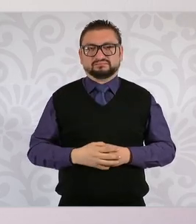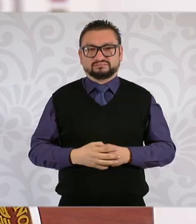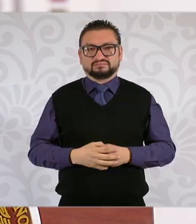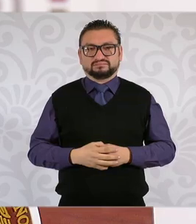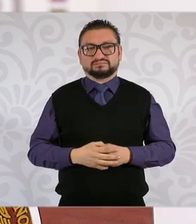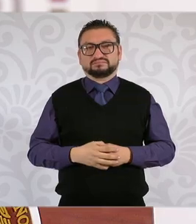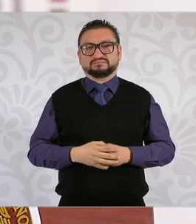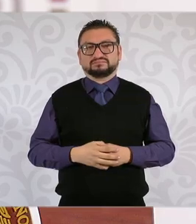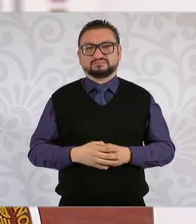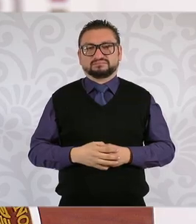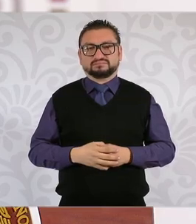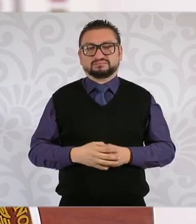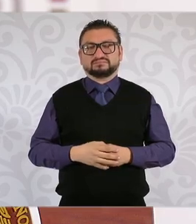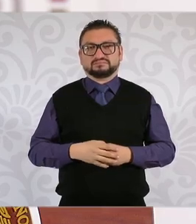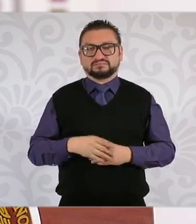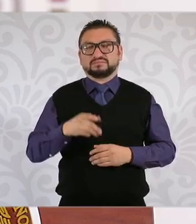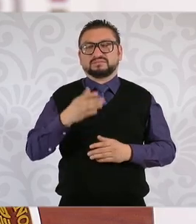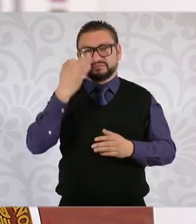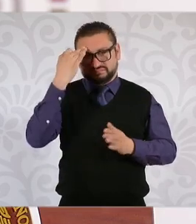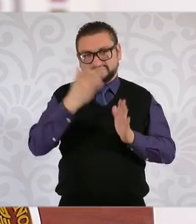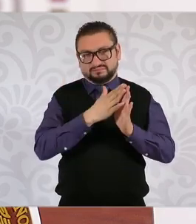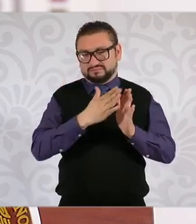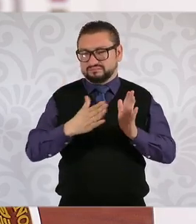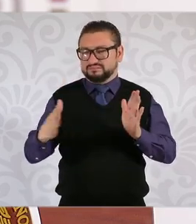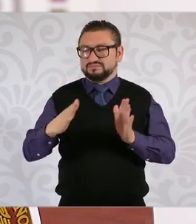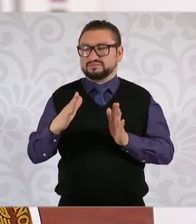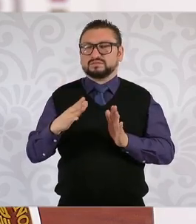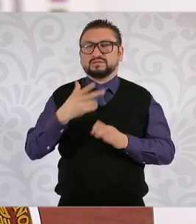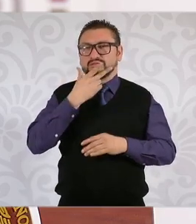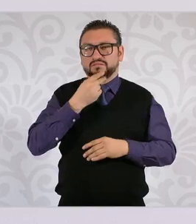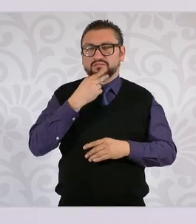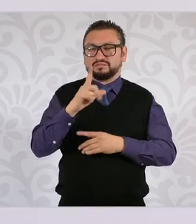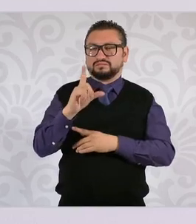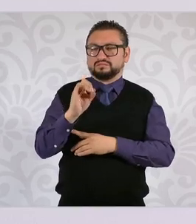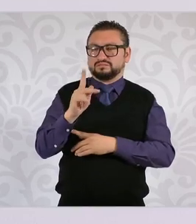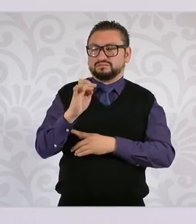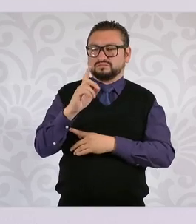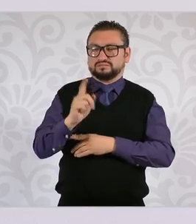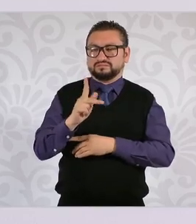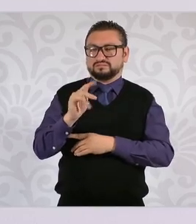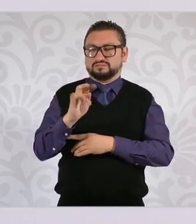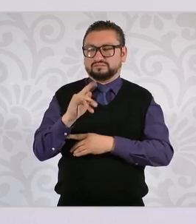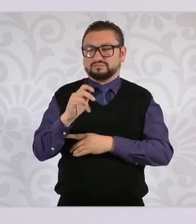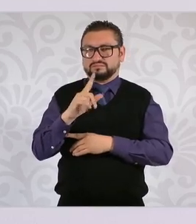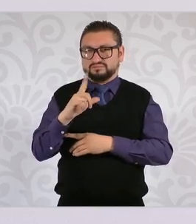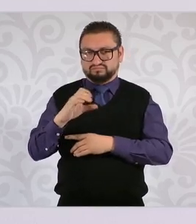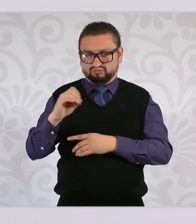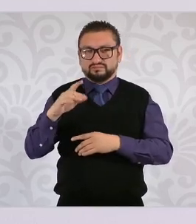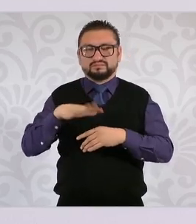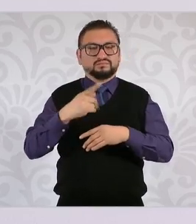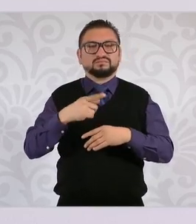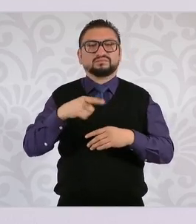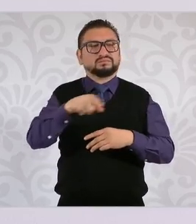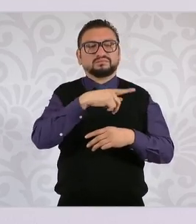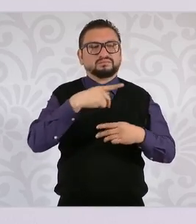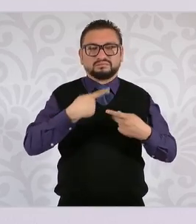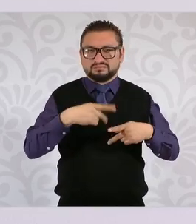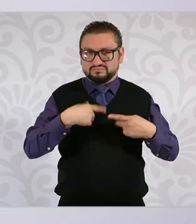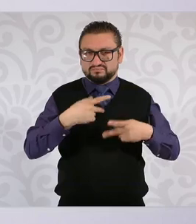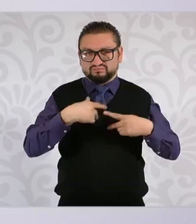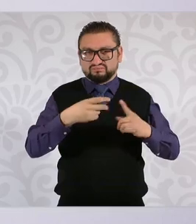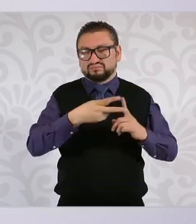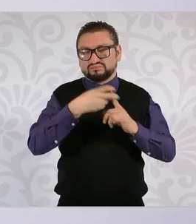estoy hablando de la época de López Portillo, se manifestara en torno a los desaparecidos políticos.